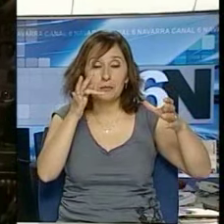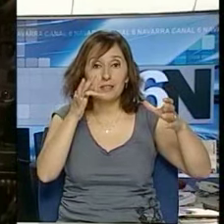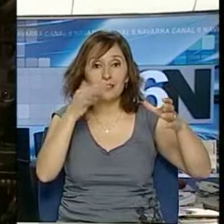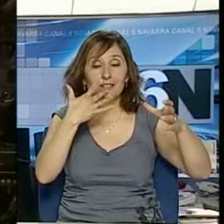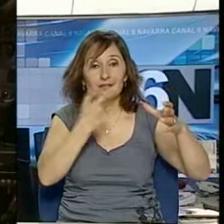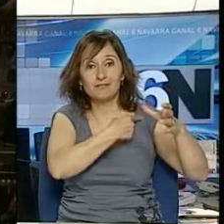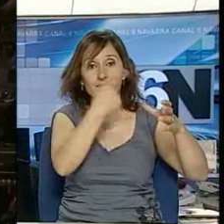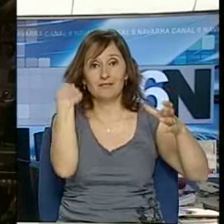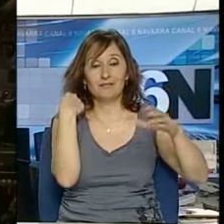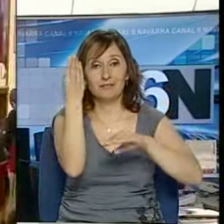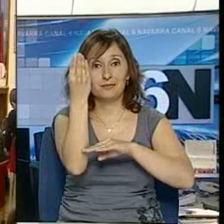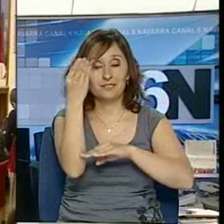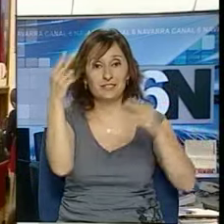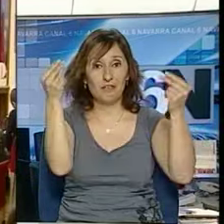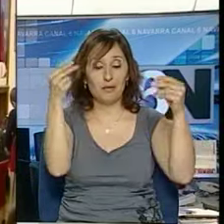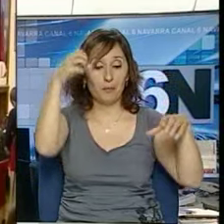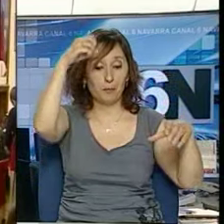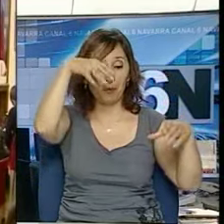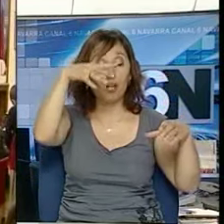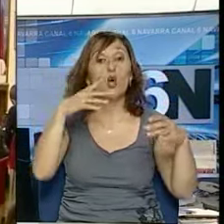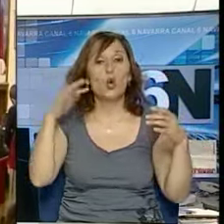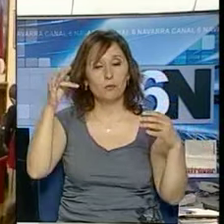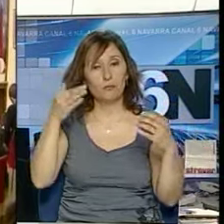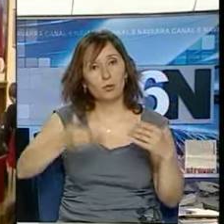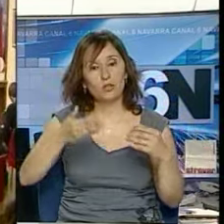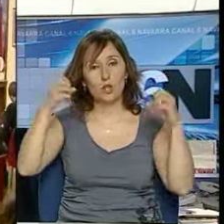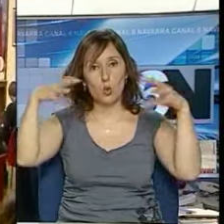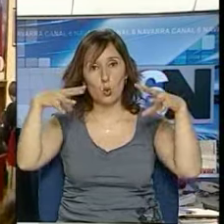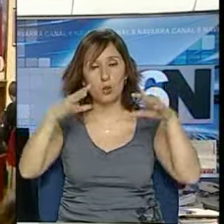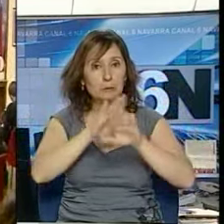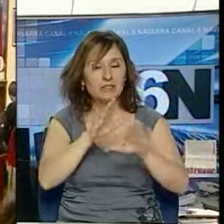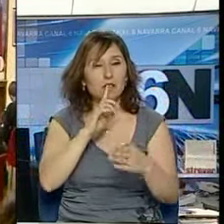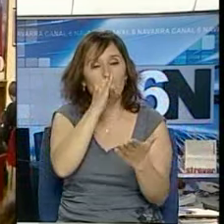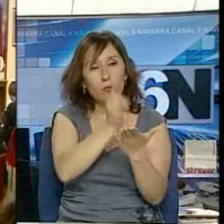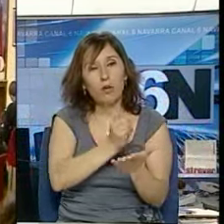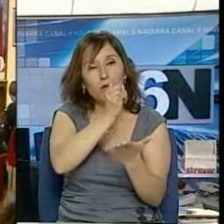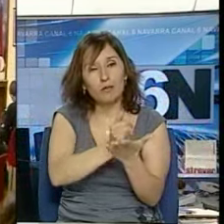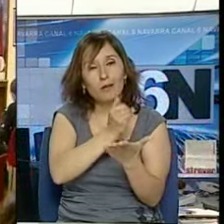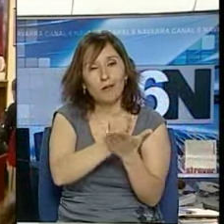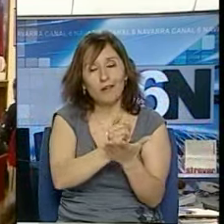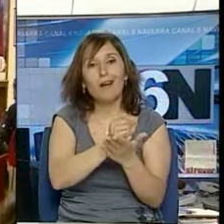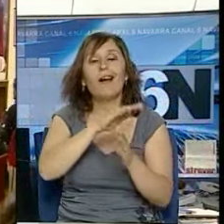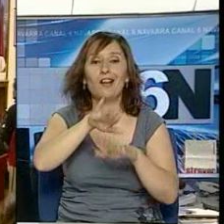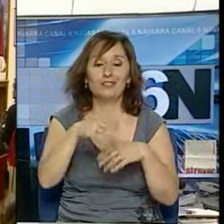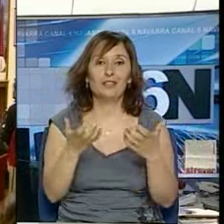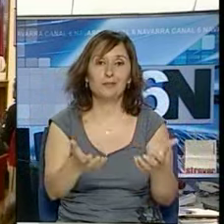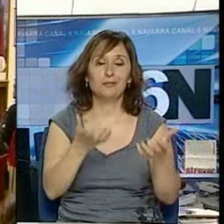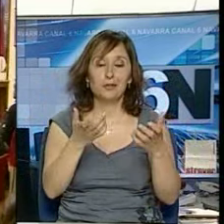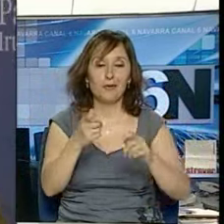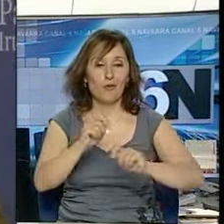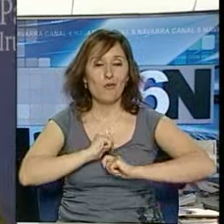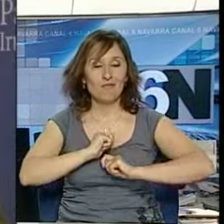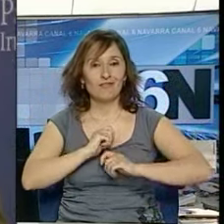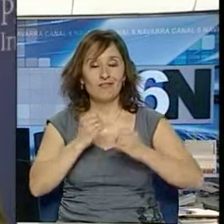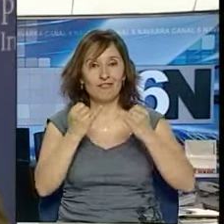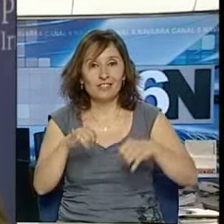de San Fermín. Una buena iluminación y muchas, pero que muchas pruebas, para lograr que la imagen final transmitiese toda la fuerza de la